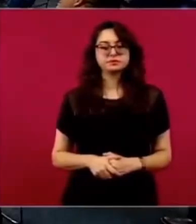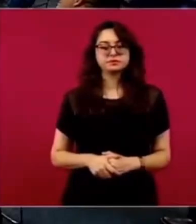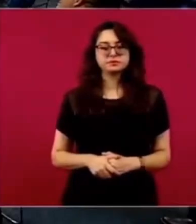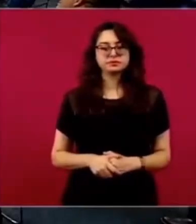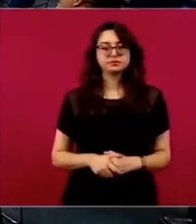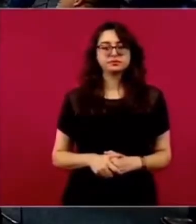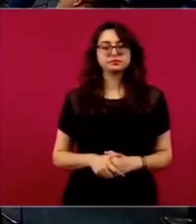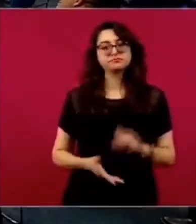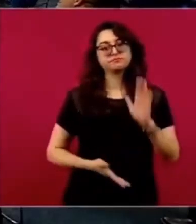Pero bueno, vámonos a desayunar. No.